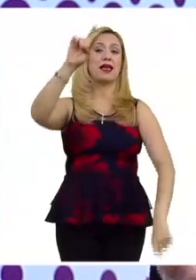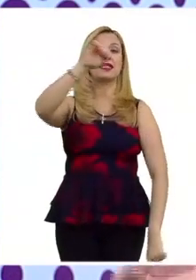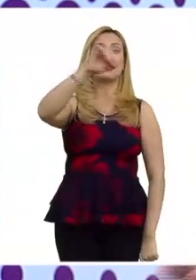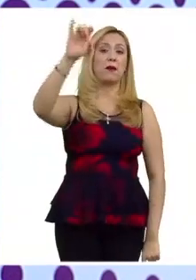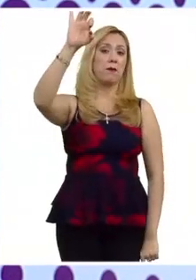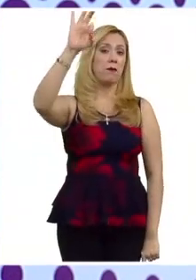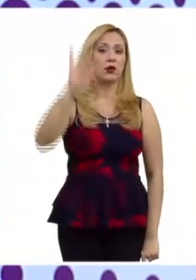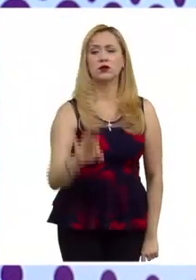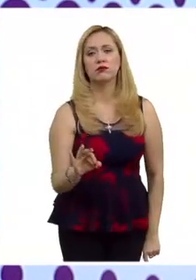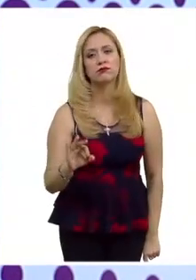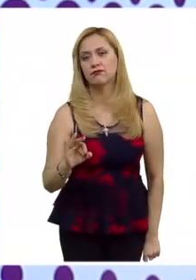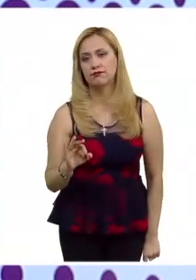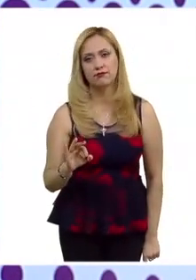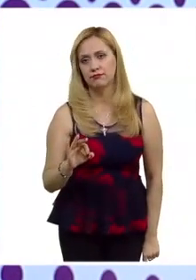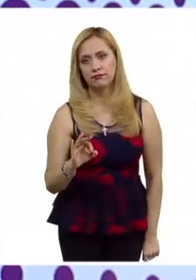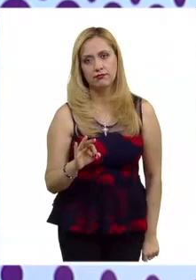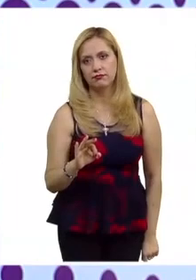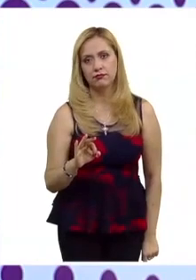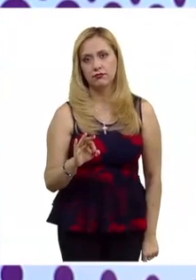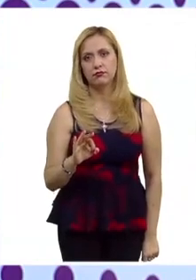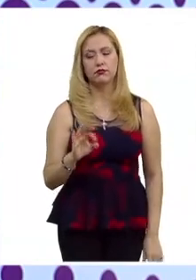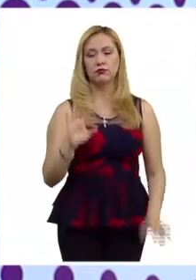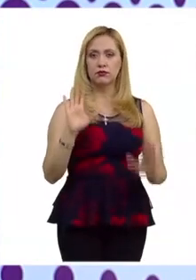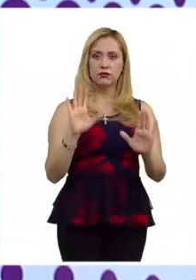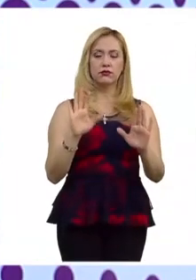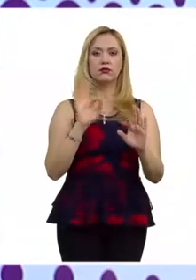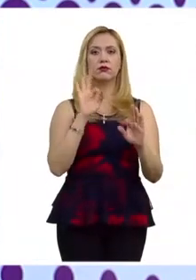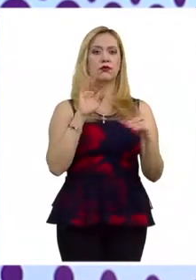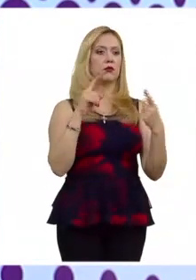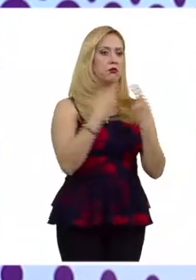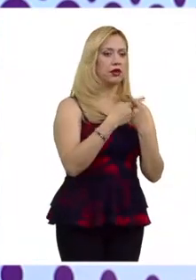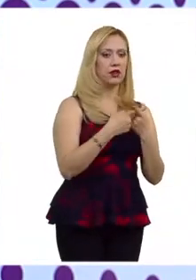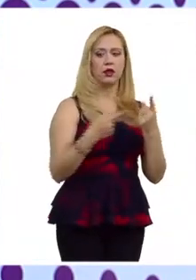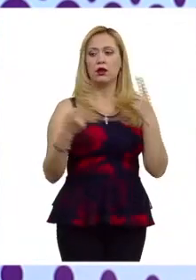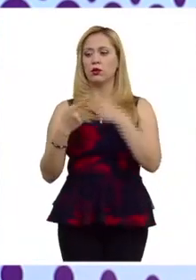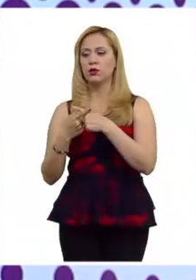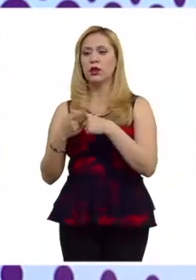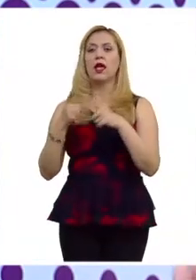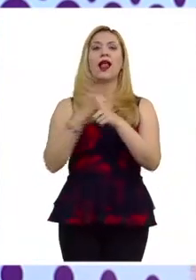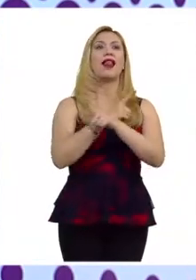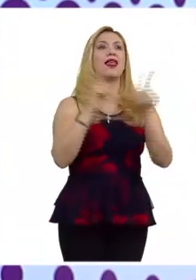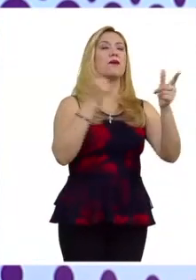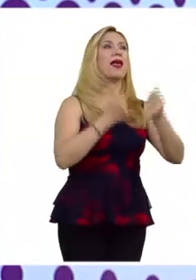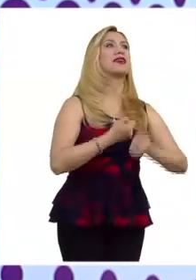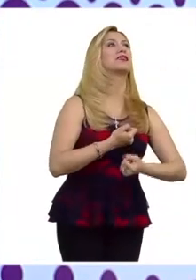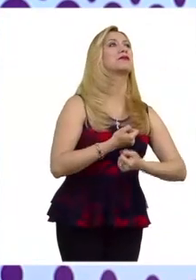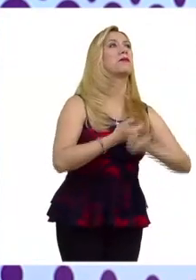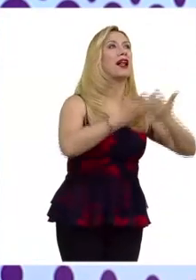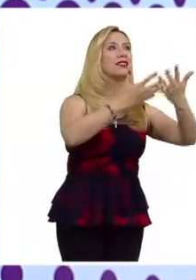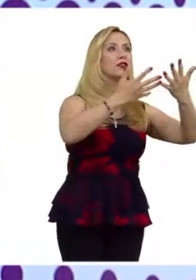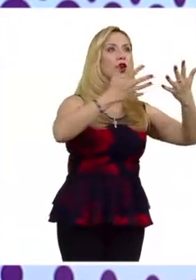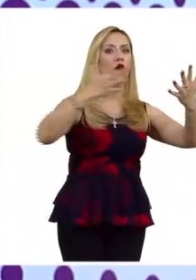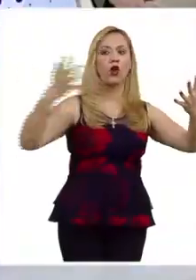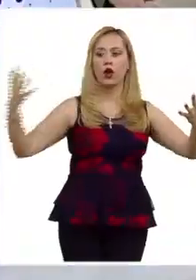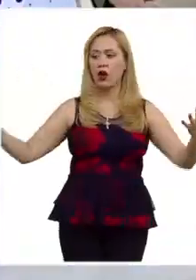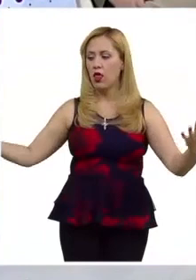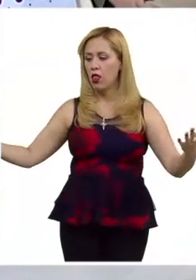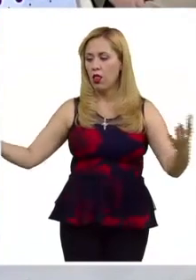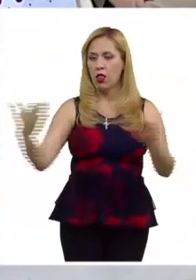afectan posiblemente a otros derechos humanos. Y es el caso de la libertad de expresión. El cual puede también,